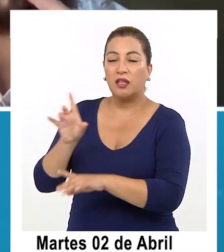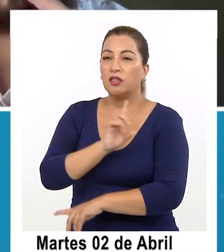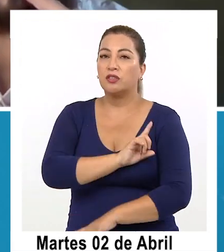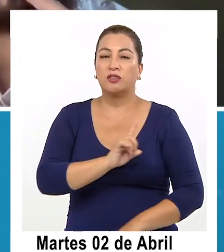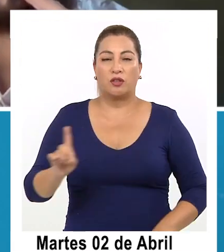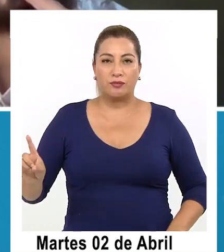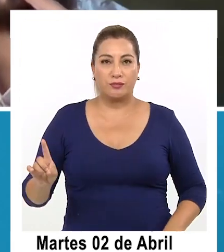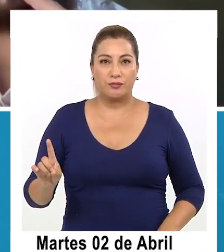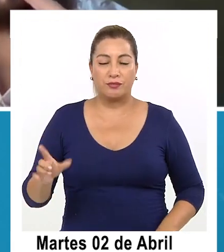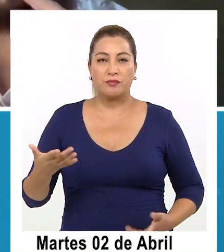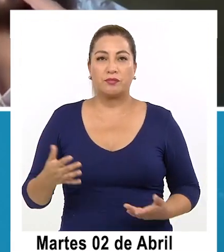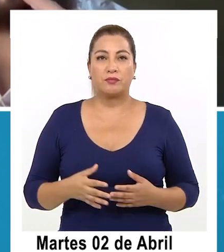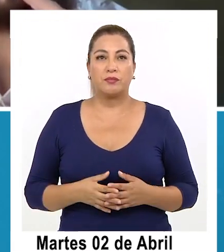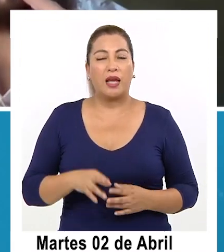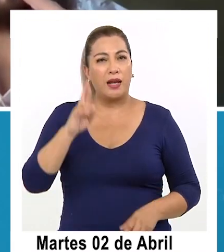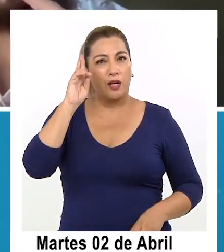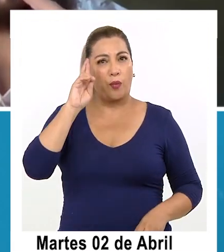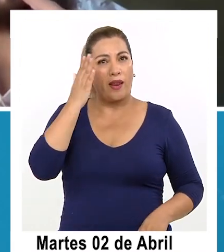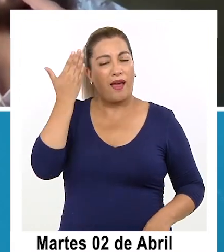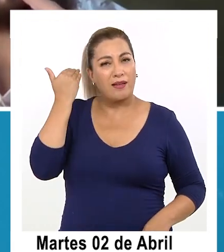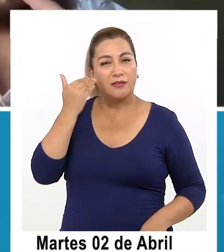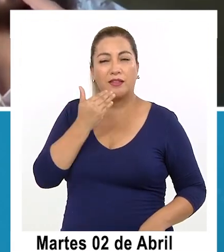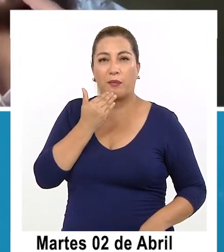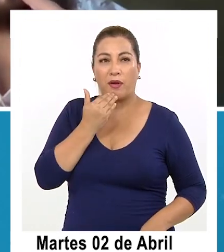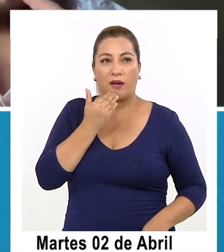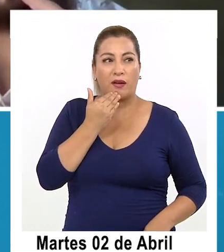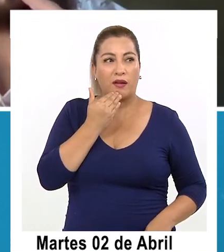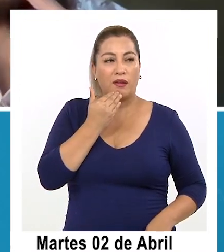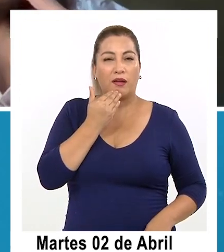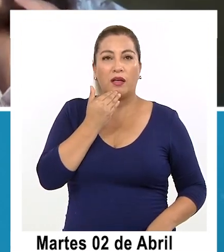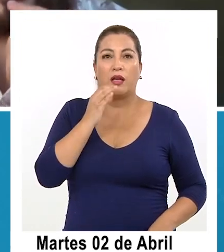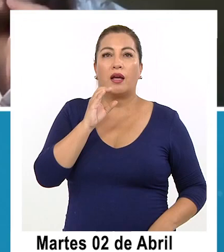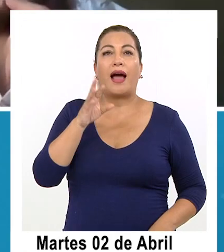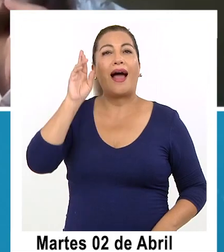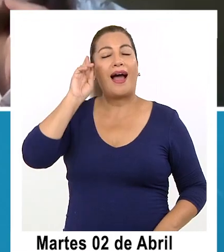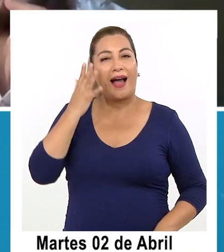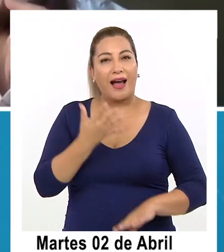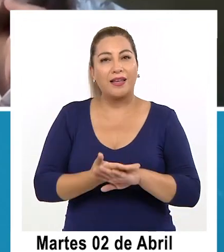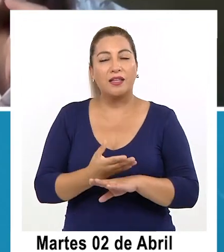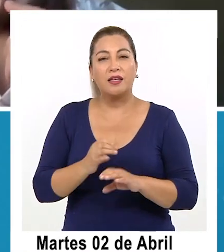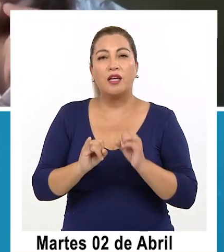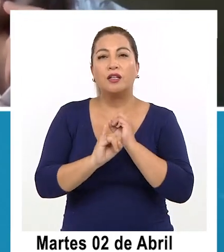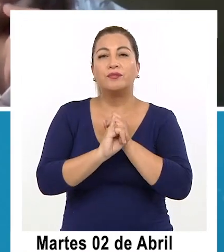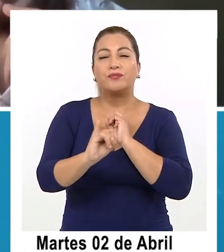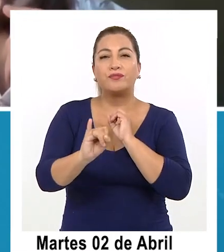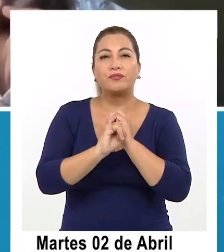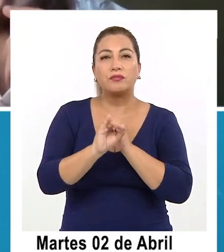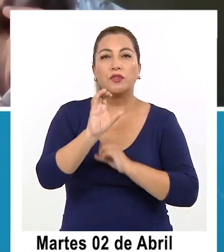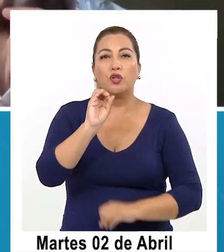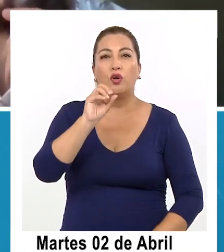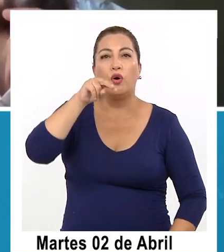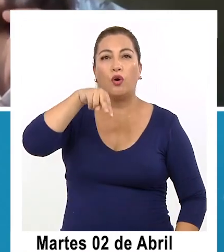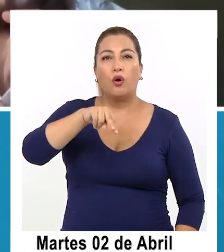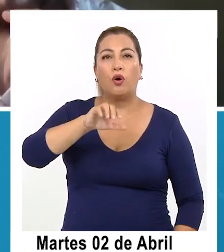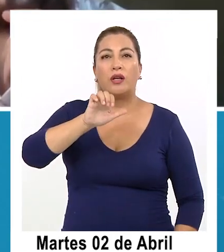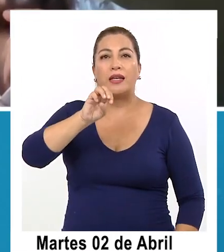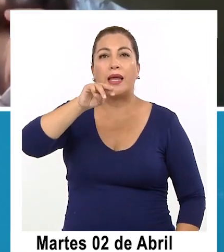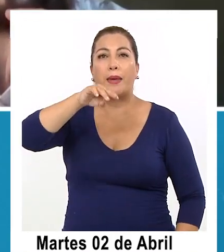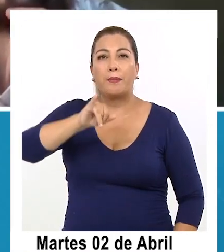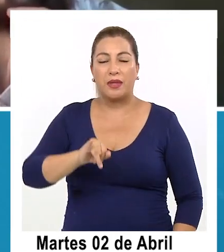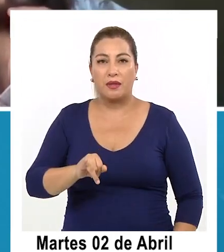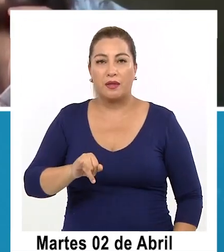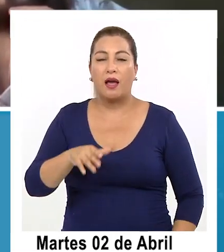respuesta reactiva se acuerdan ustedes que en esa época existía la ONEMI oficina nacional de emergencia hoy en día existe el